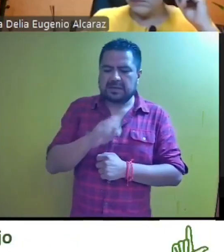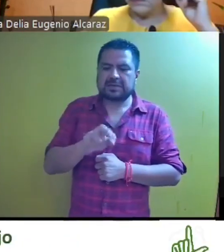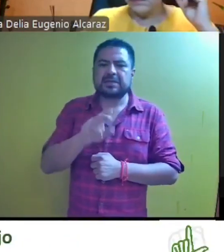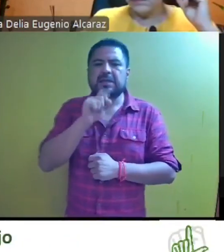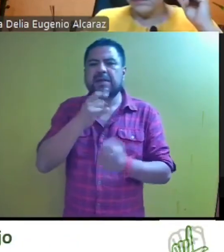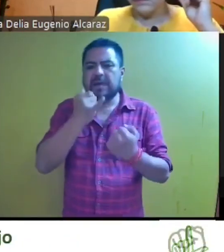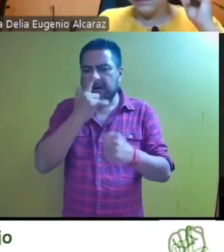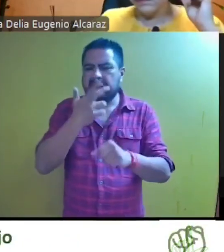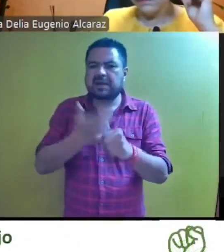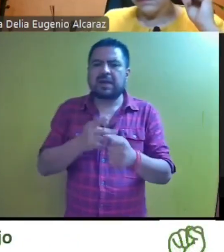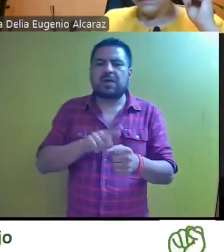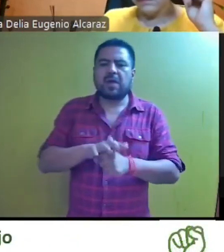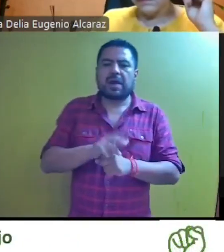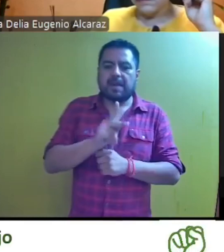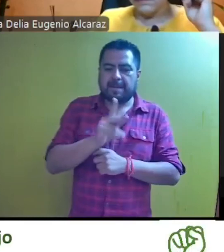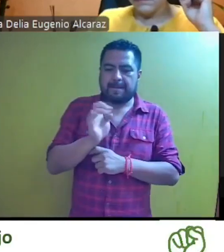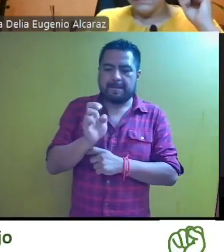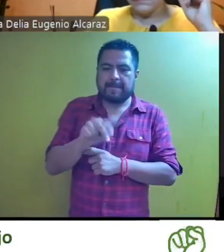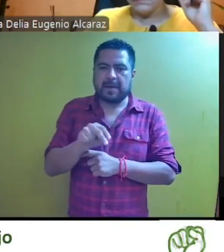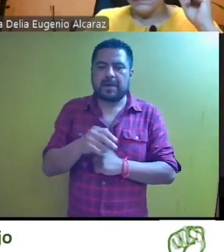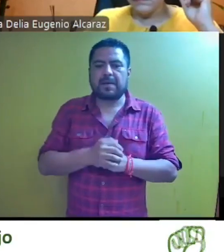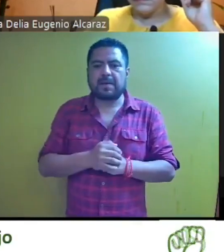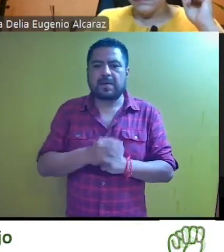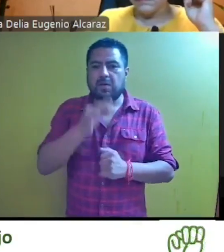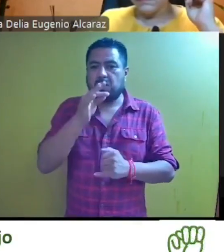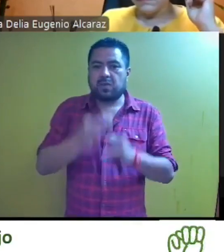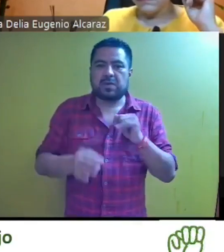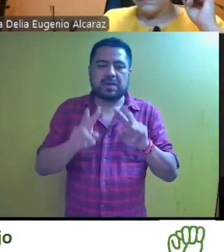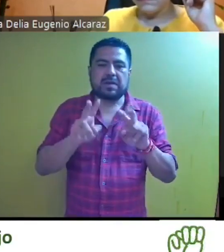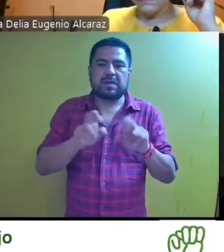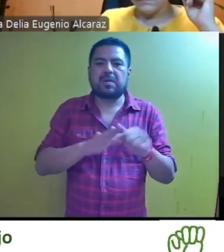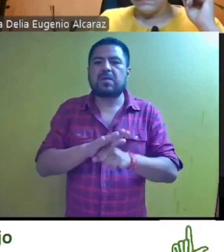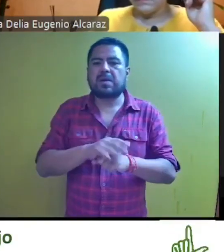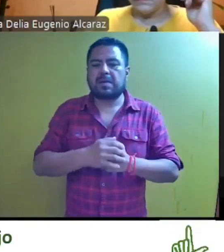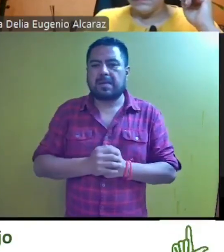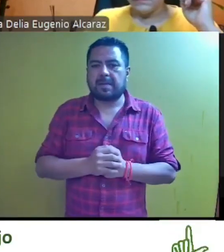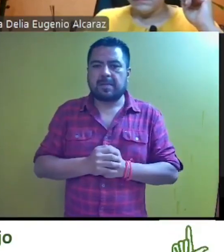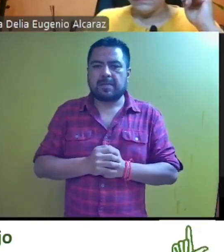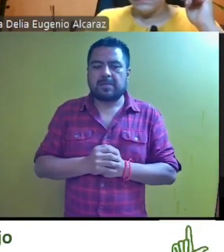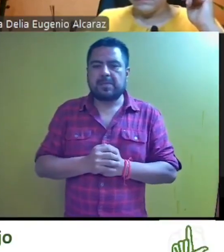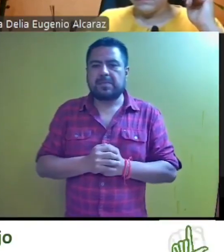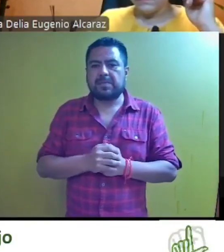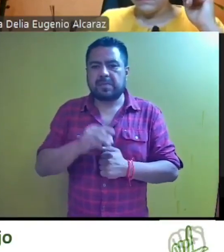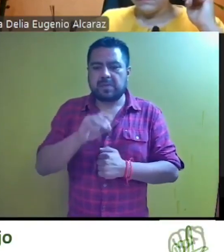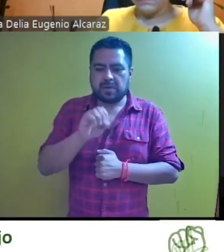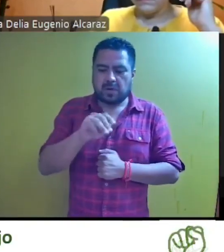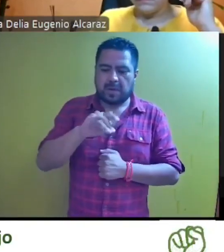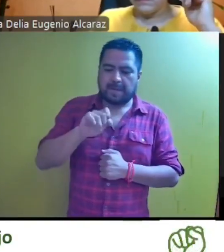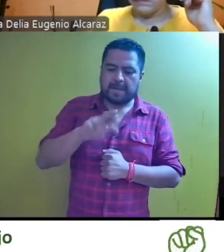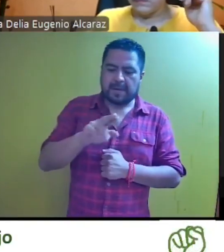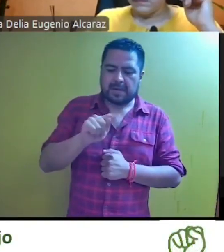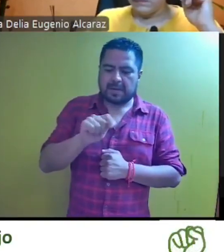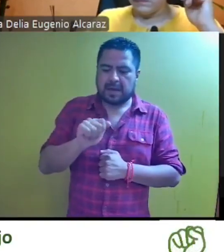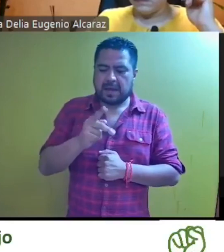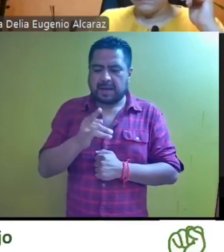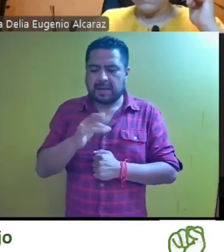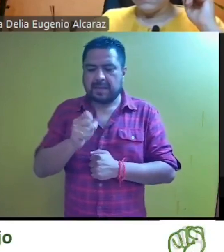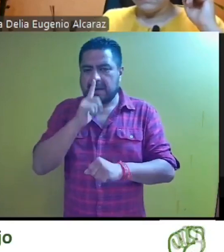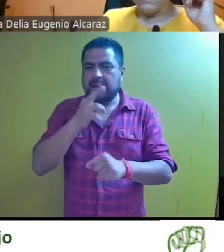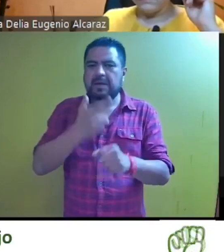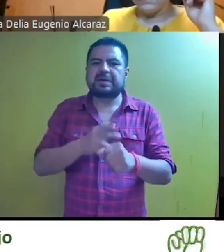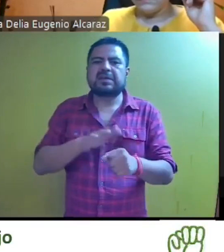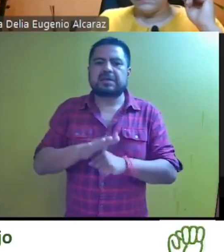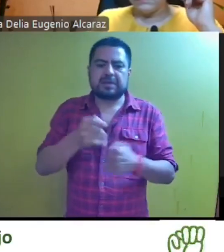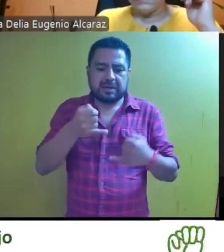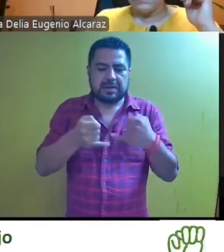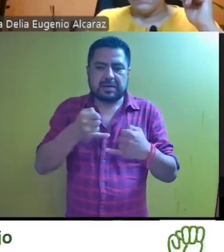responsable del Partido Acción Nacional. Y en el último asunto, el compareciente es Omar Zahí Tapia Cruz, la autoridad responsable del Tribunal